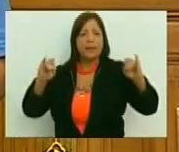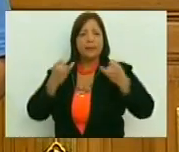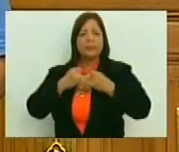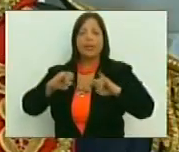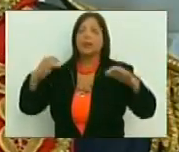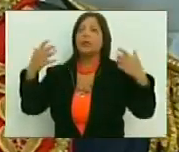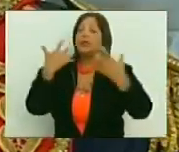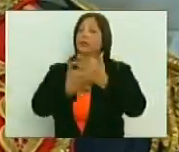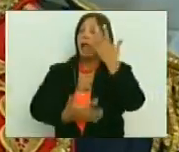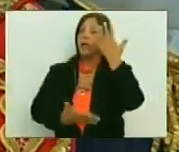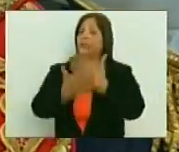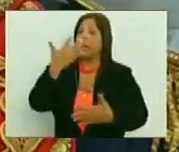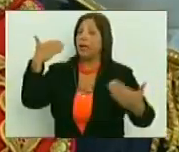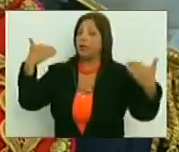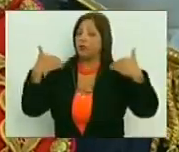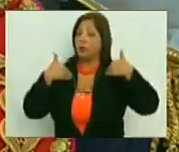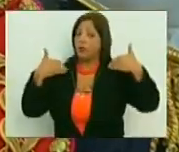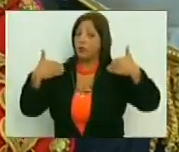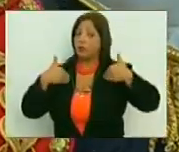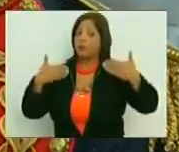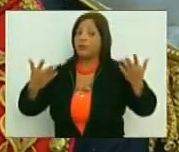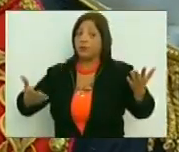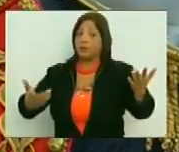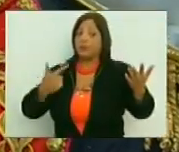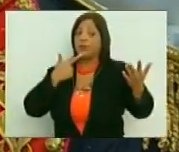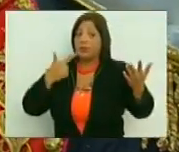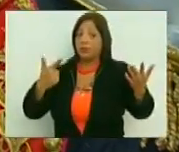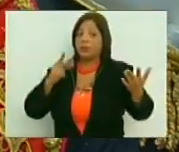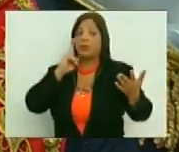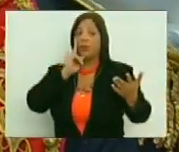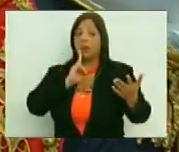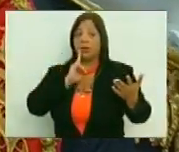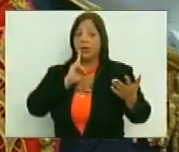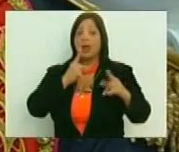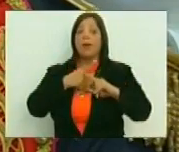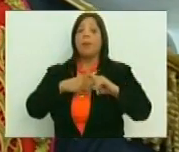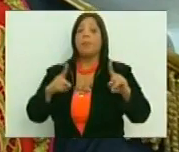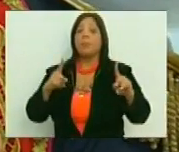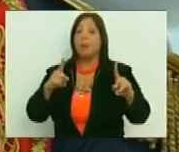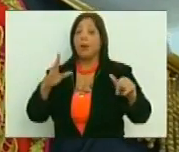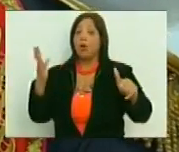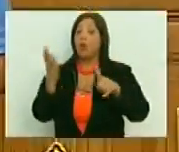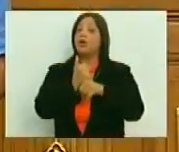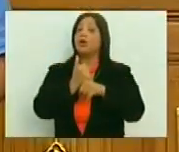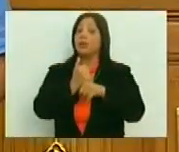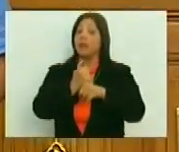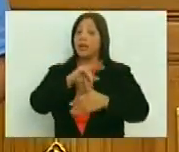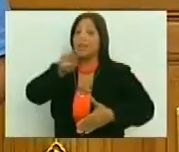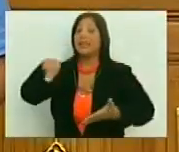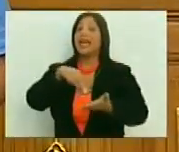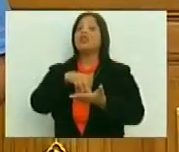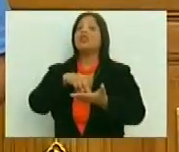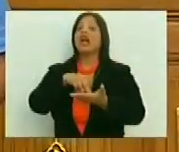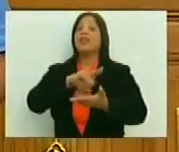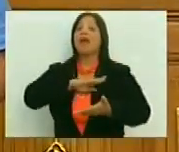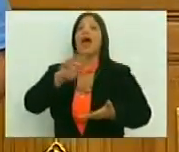tanta sangre, y todo eso, dice él por allí, pero conquista, tenemos la nacionalidad,